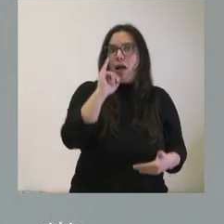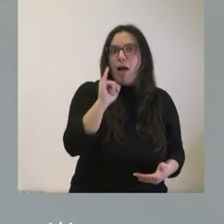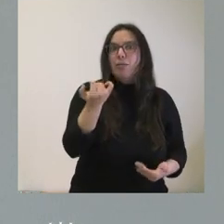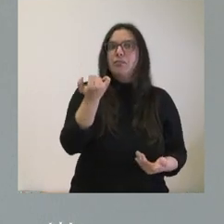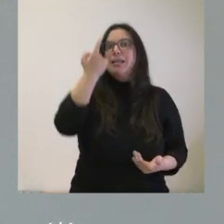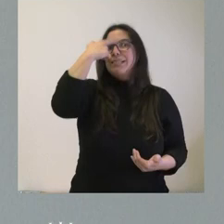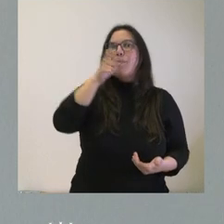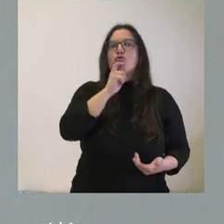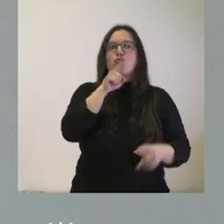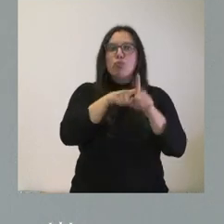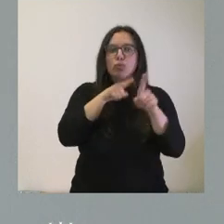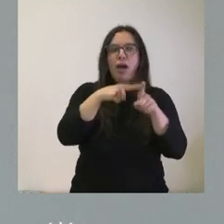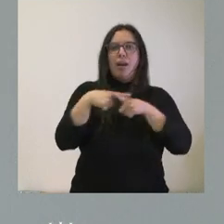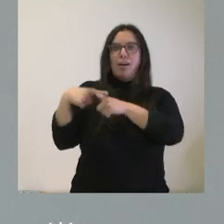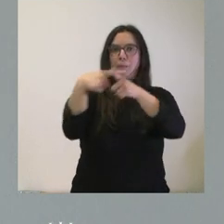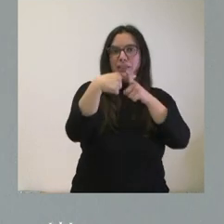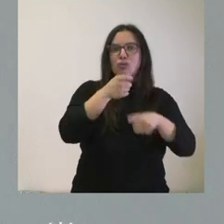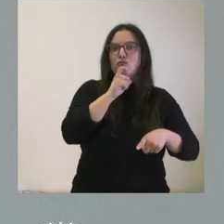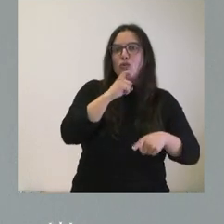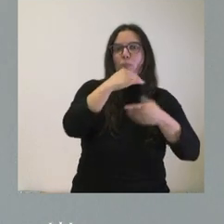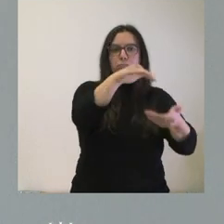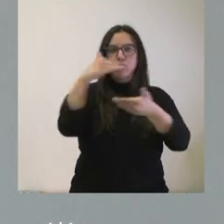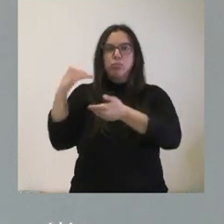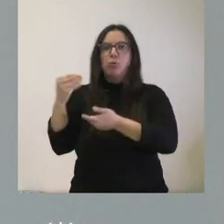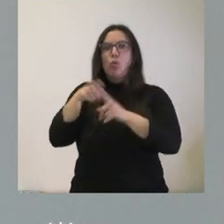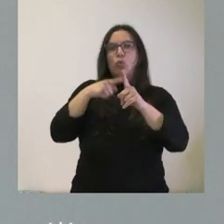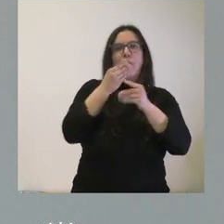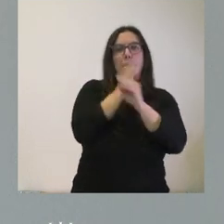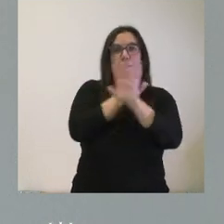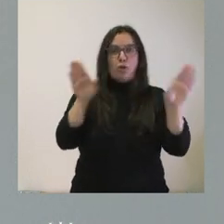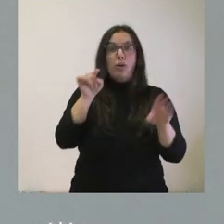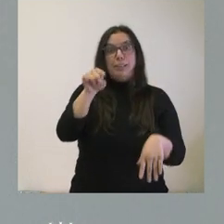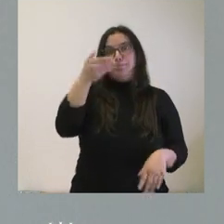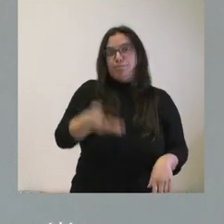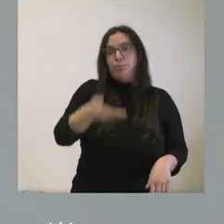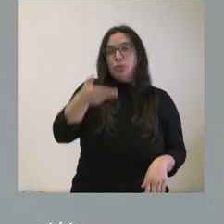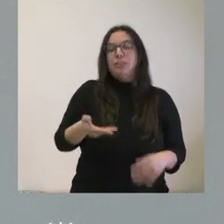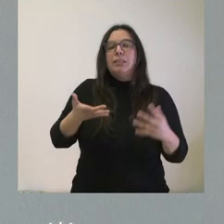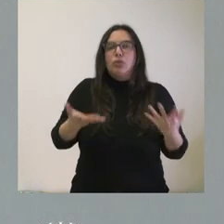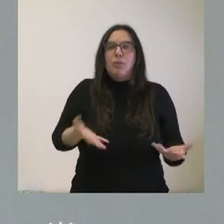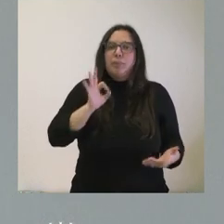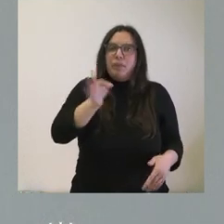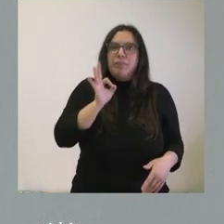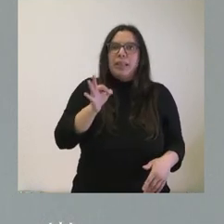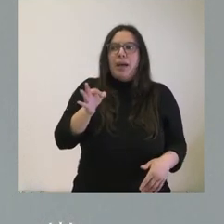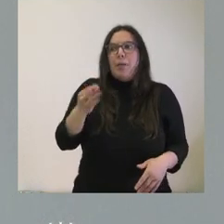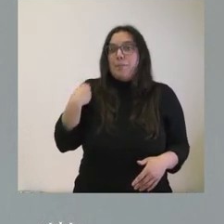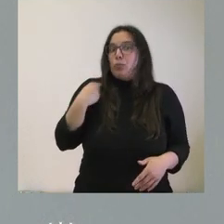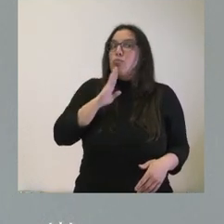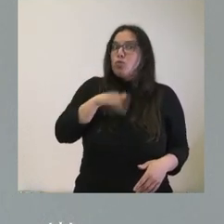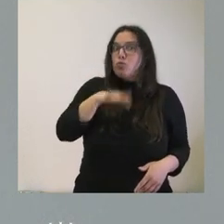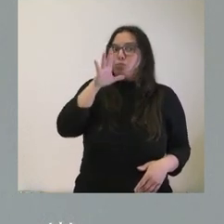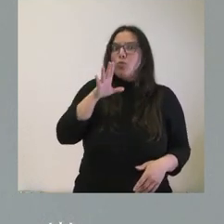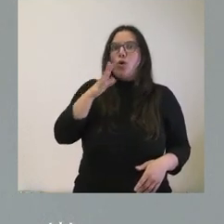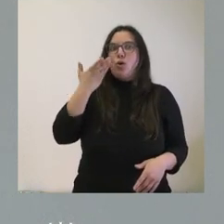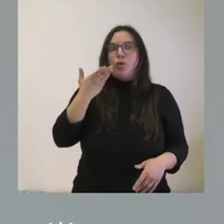sepan qué hacer con él, cómo distribuirlo y cómo dar el mejor uso al mismo. Por tanto, es verdad que es una pregunta muy pertinente, porque la logística